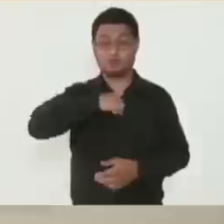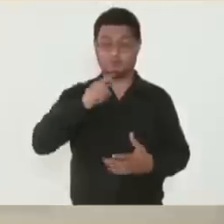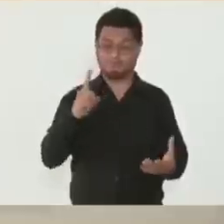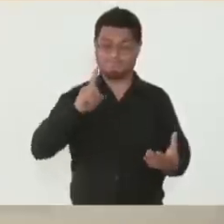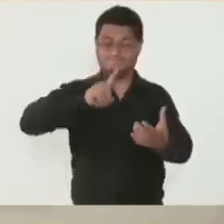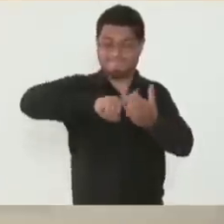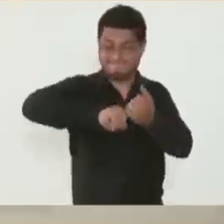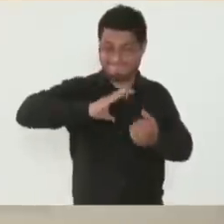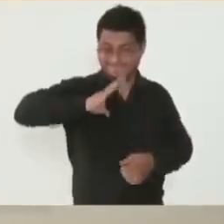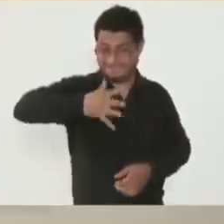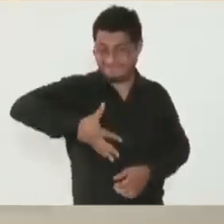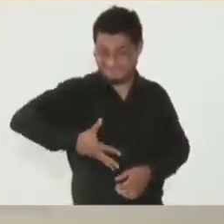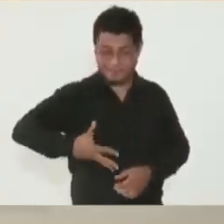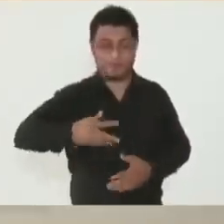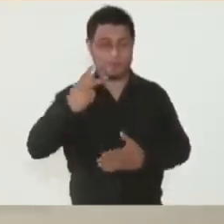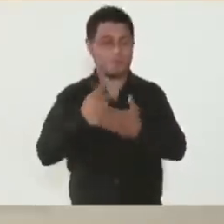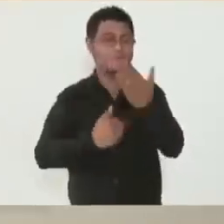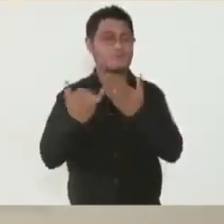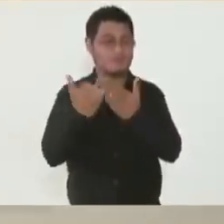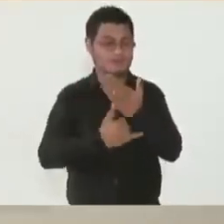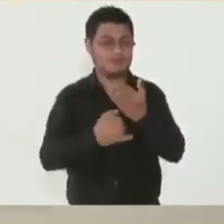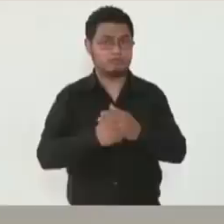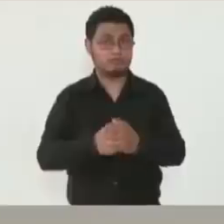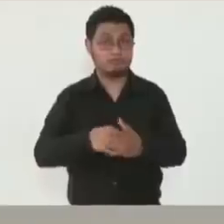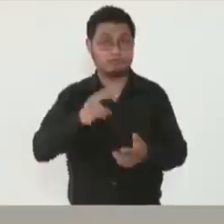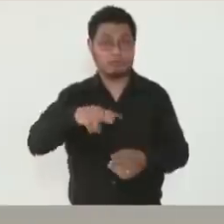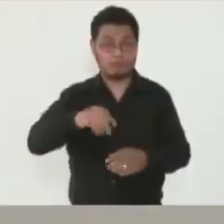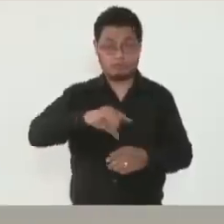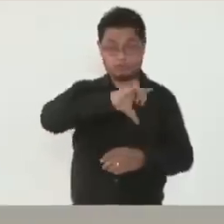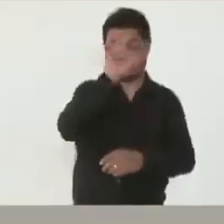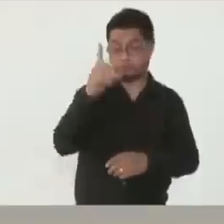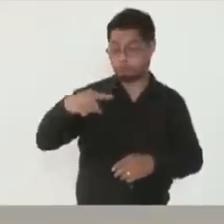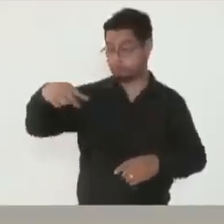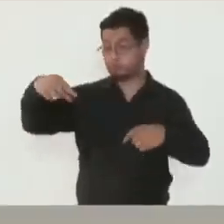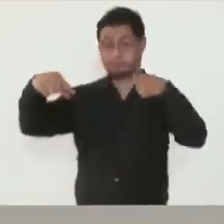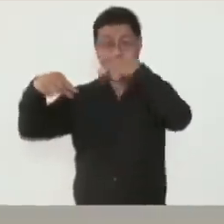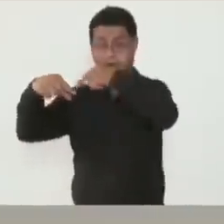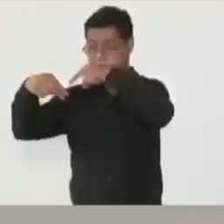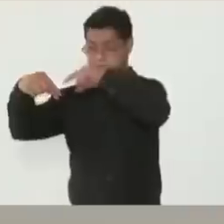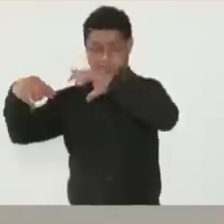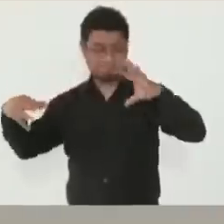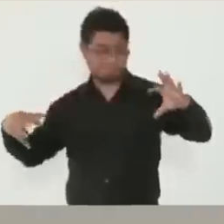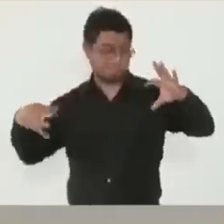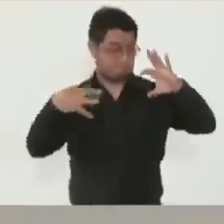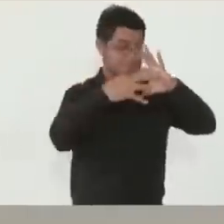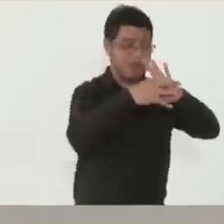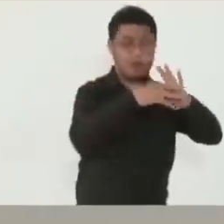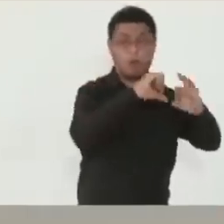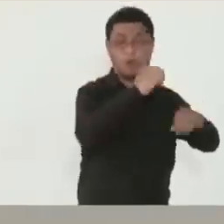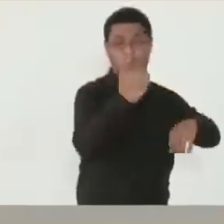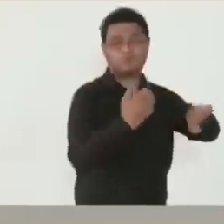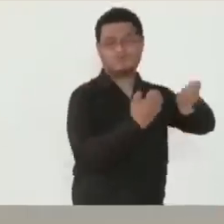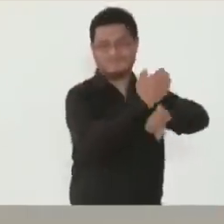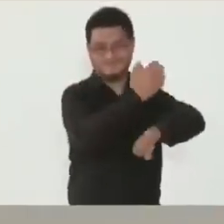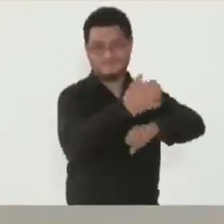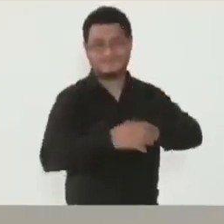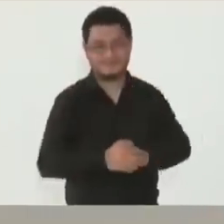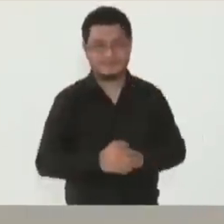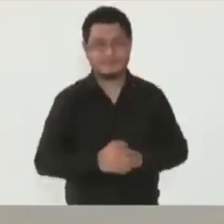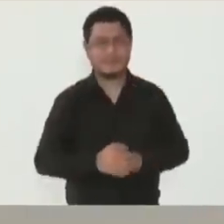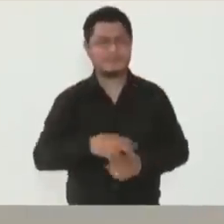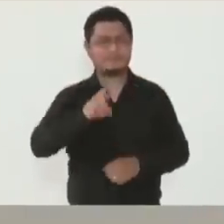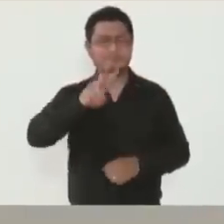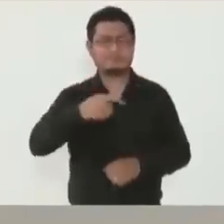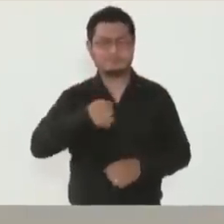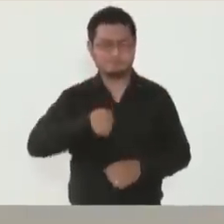este proyecto emblemático que va a conectar a la península y que realmente va a mejorar la vida de sus habitantes. Entonces, creemos